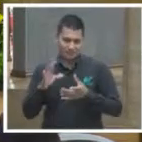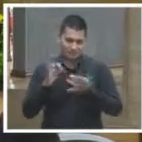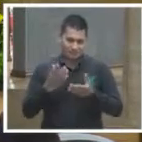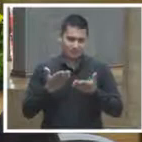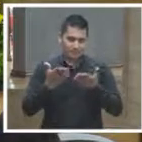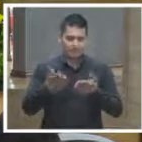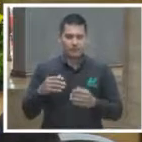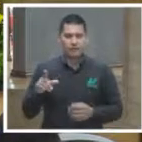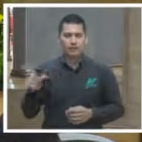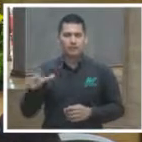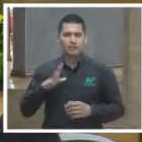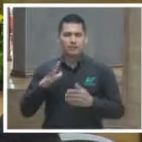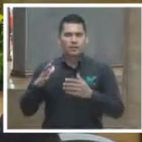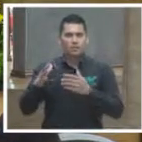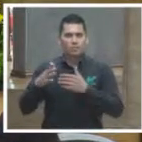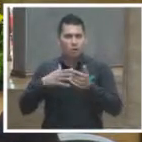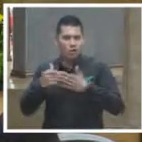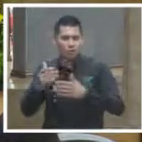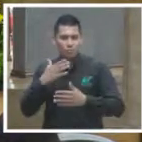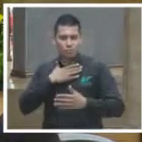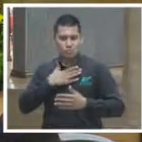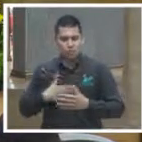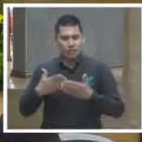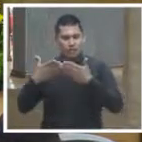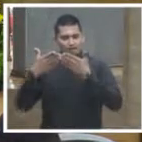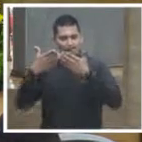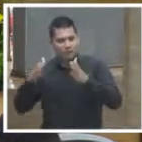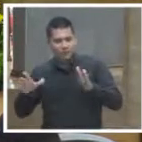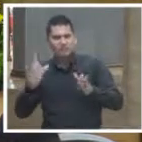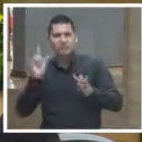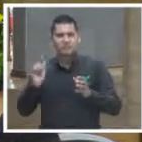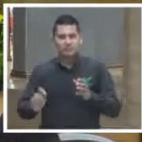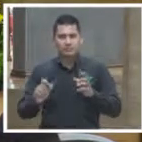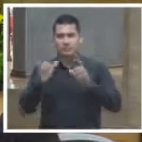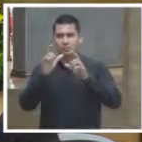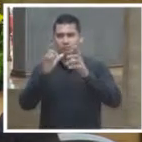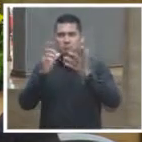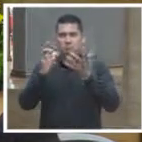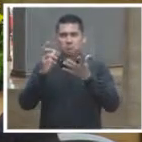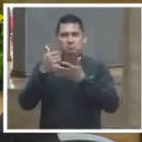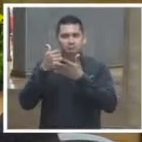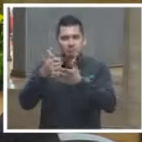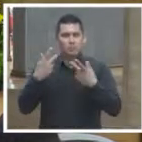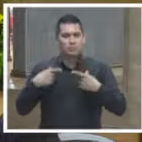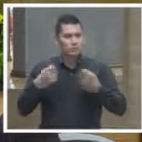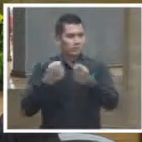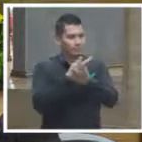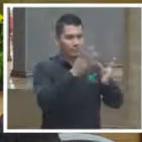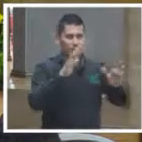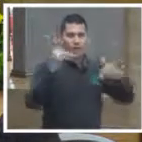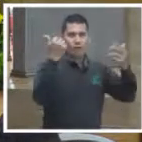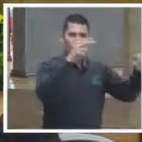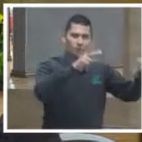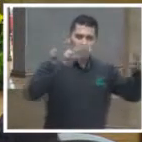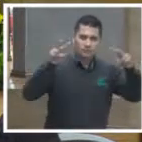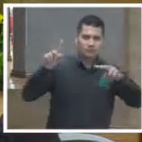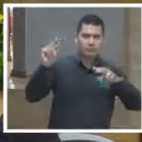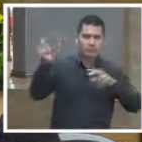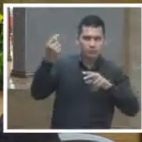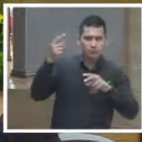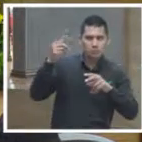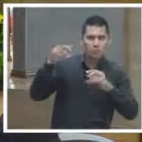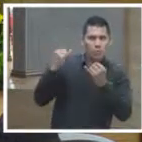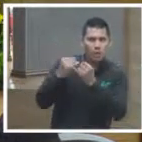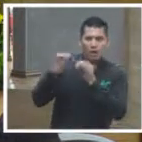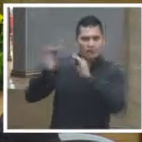de justicia abierta es un esquema de gobernanza para fomentar la confianza pública en las tecnologías en